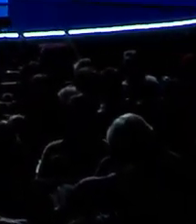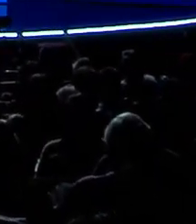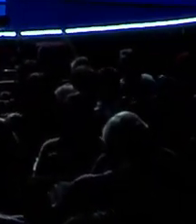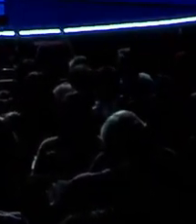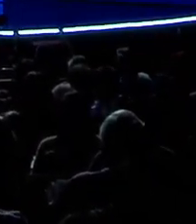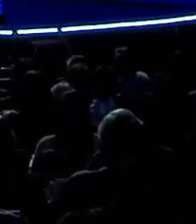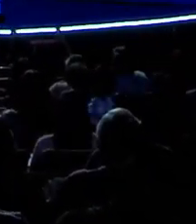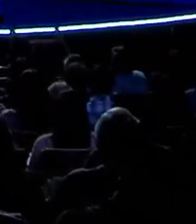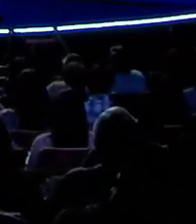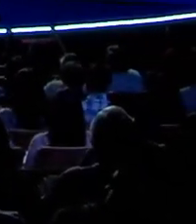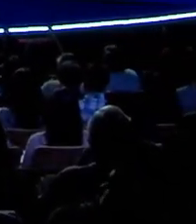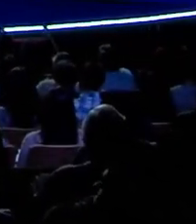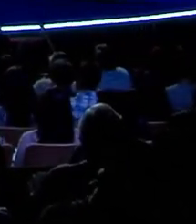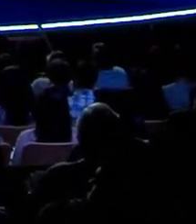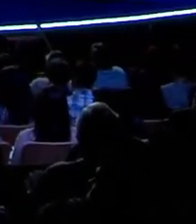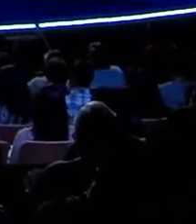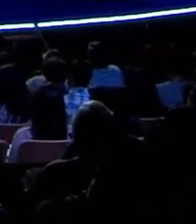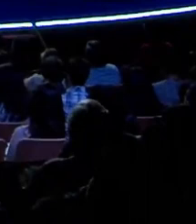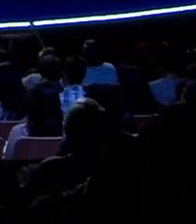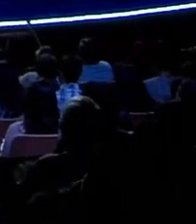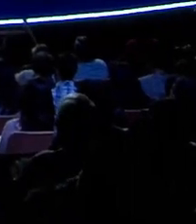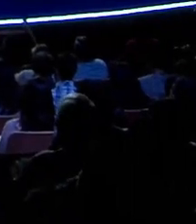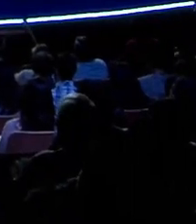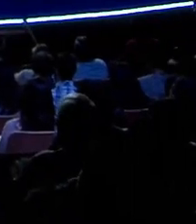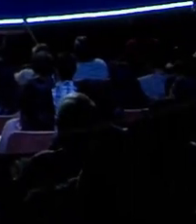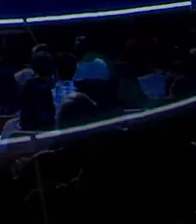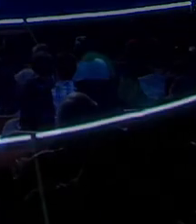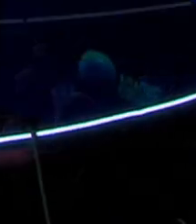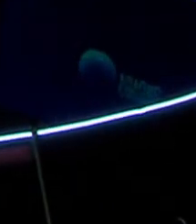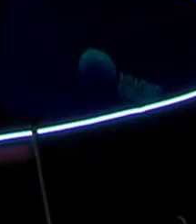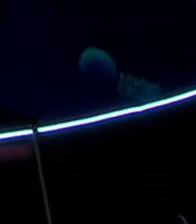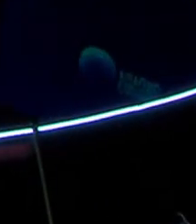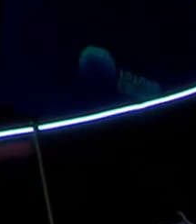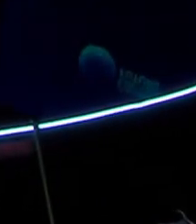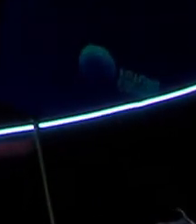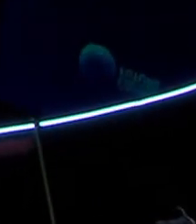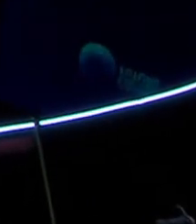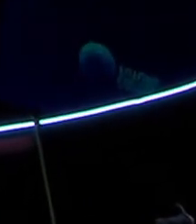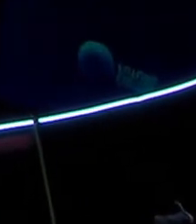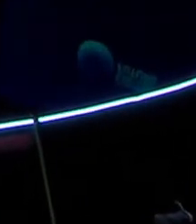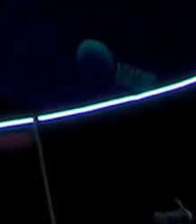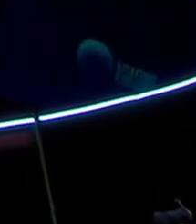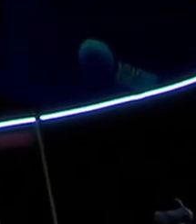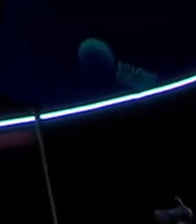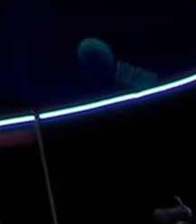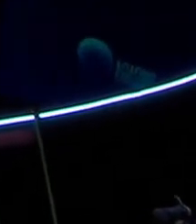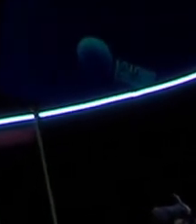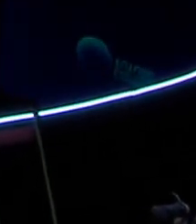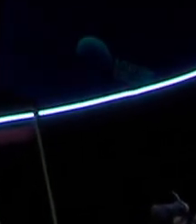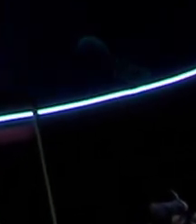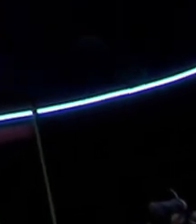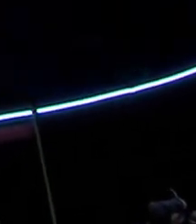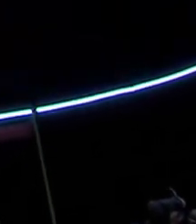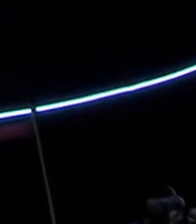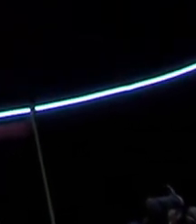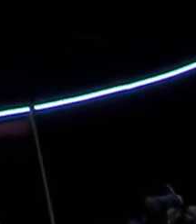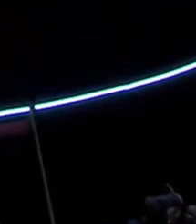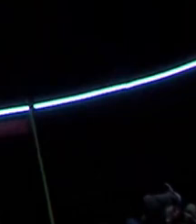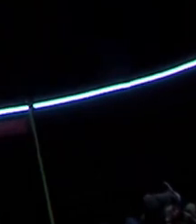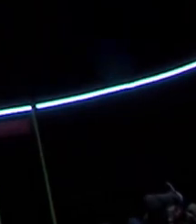impulsando la transformación digital de los programas e iniciativas de ciudadanía y educación de IBM. Bienvenido.